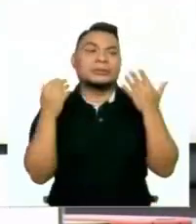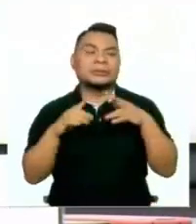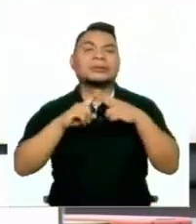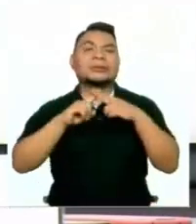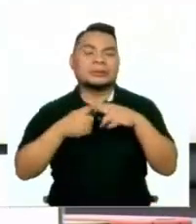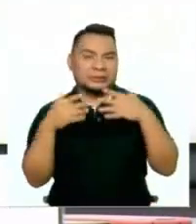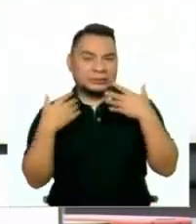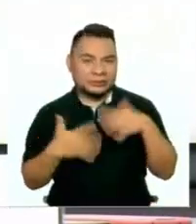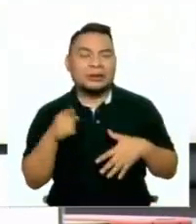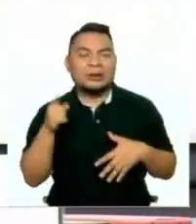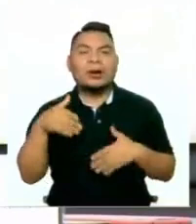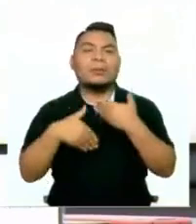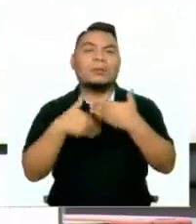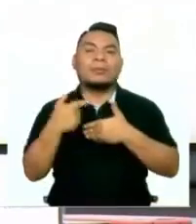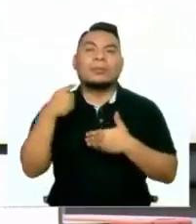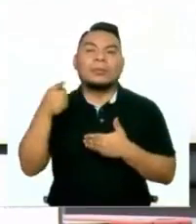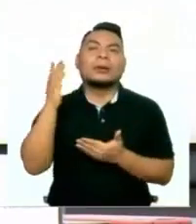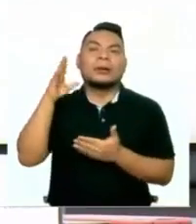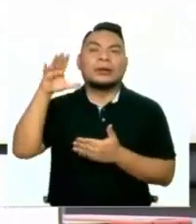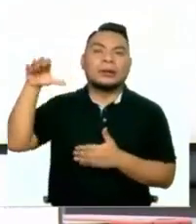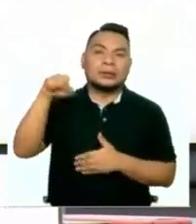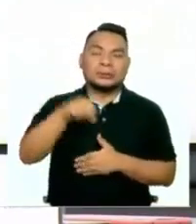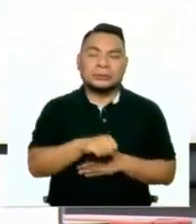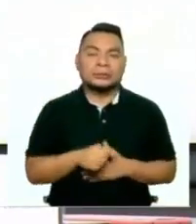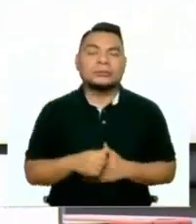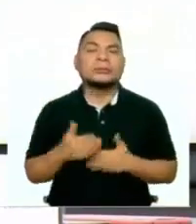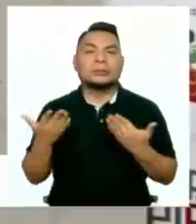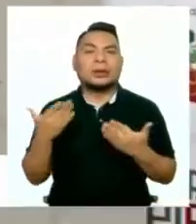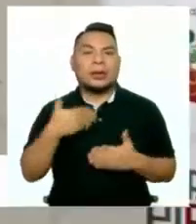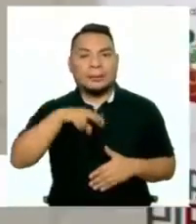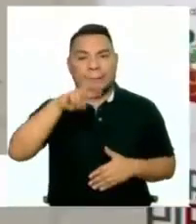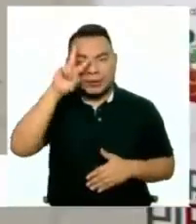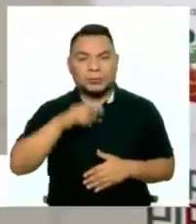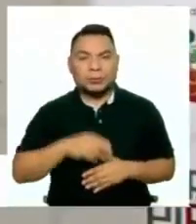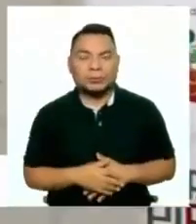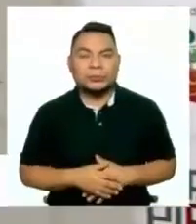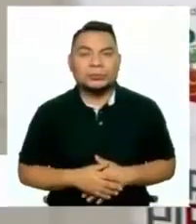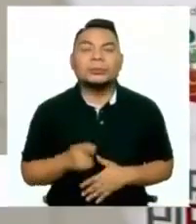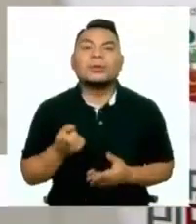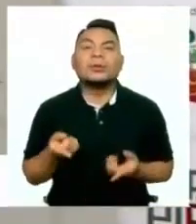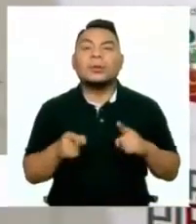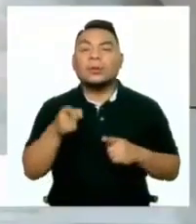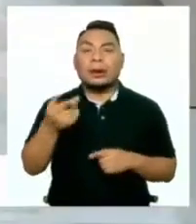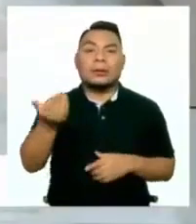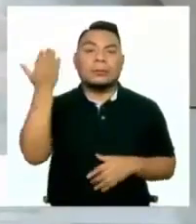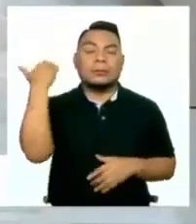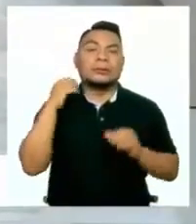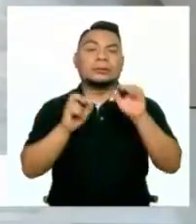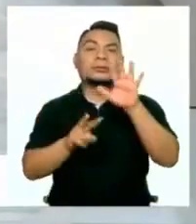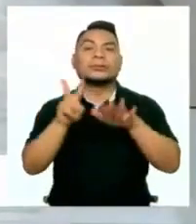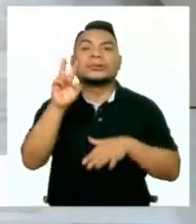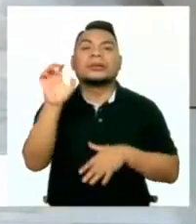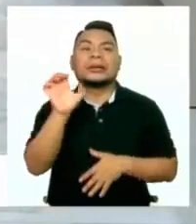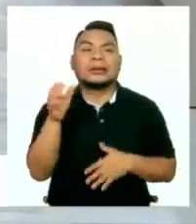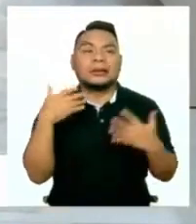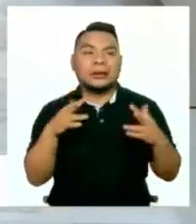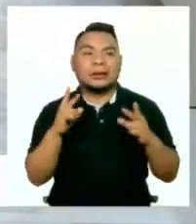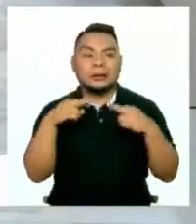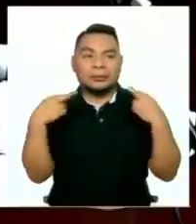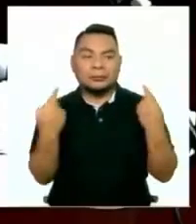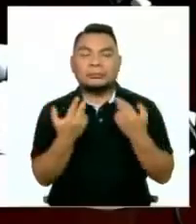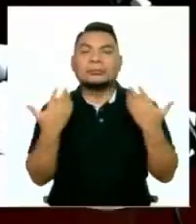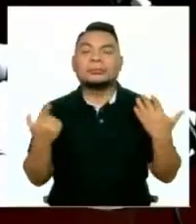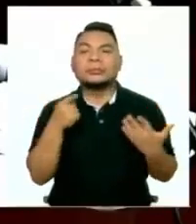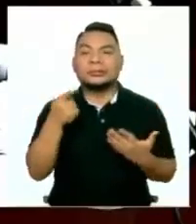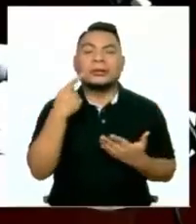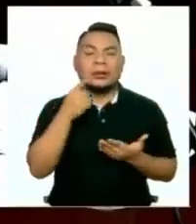iniciando el proceso de extradición y la entrega al Estado peruano. Esto luego de que el pasado 12 de enero se realizara la vista